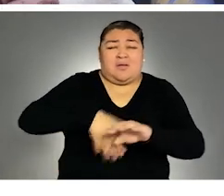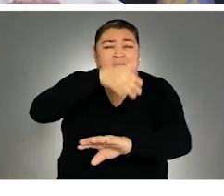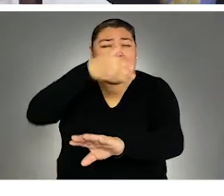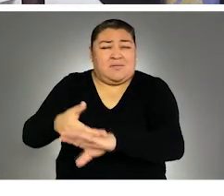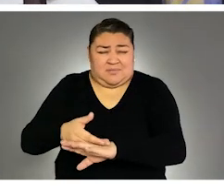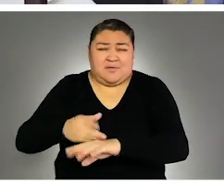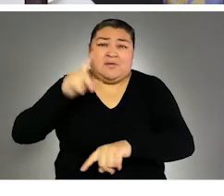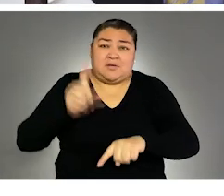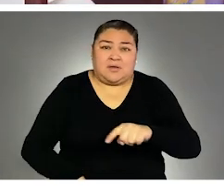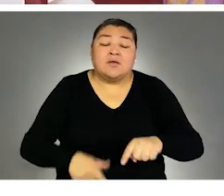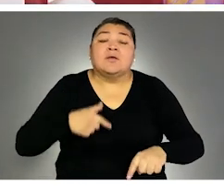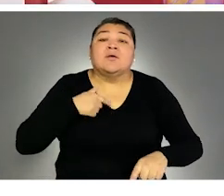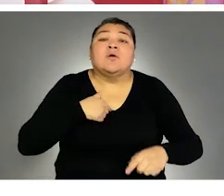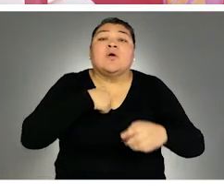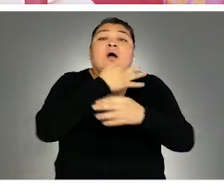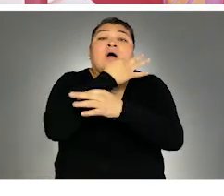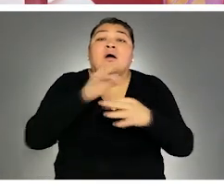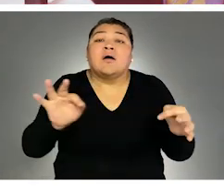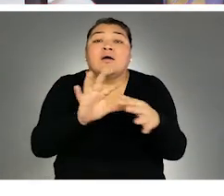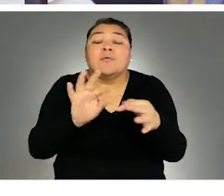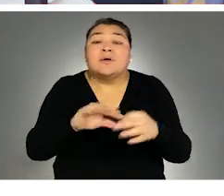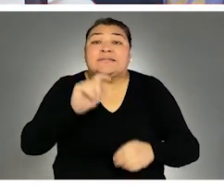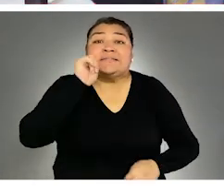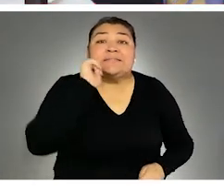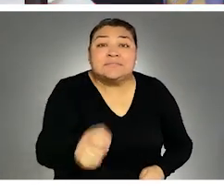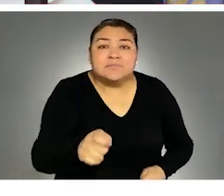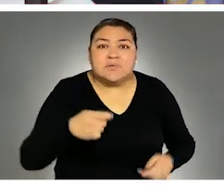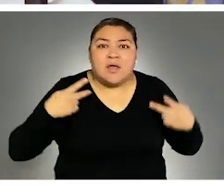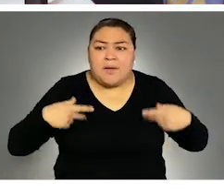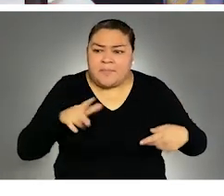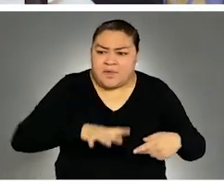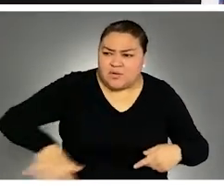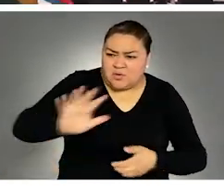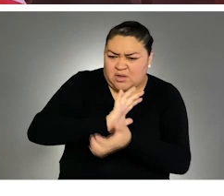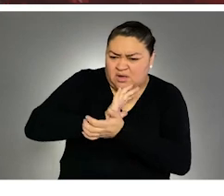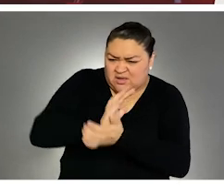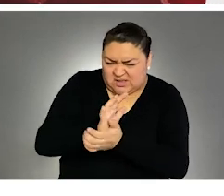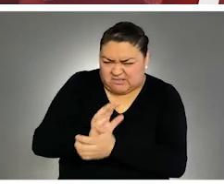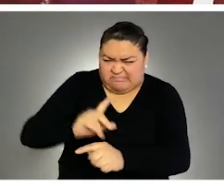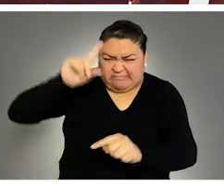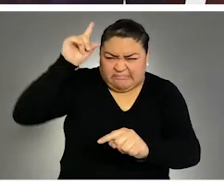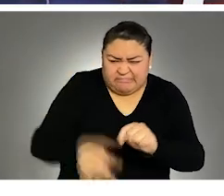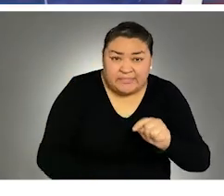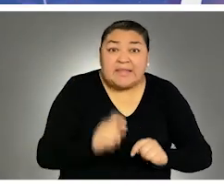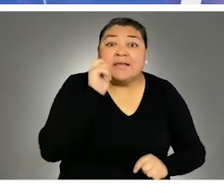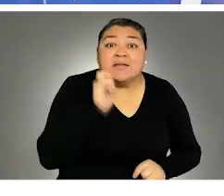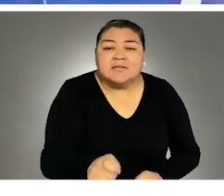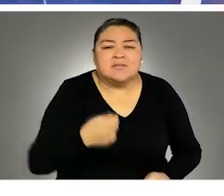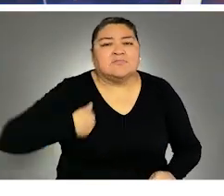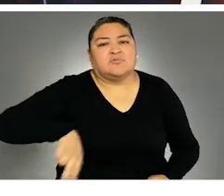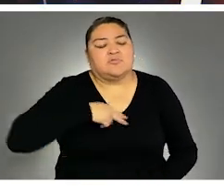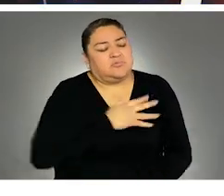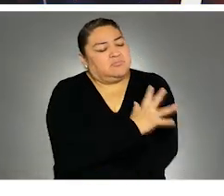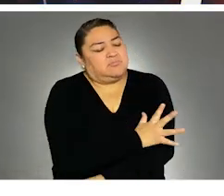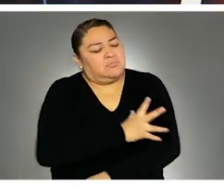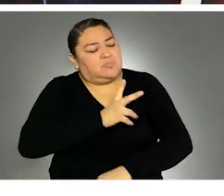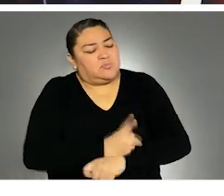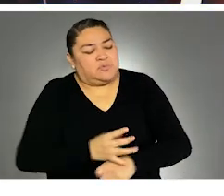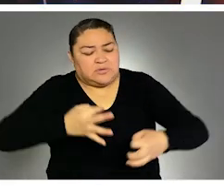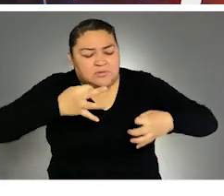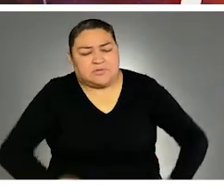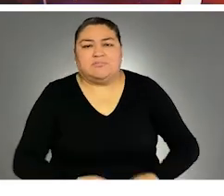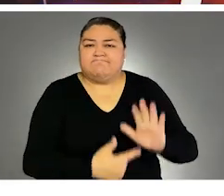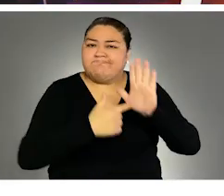país. Termino advirtiendo que la lucha contra la discriminación exige que hablemos con la